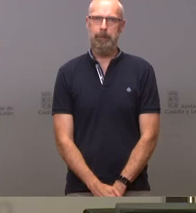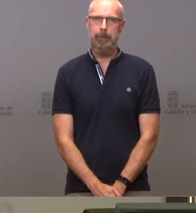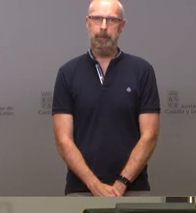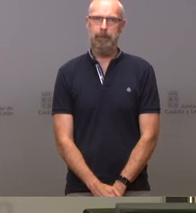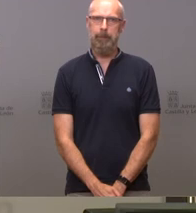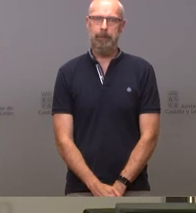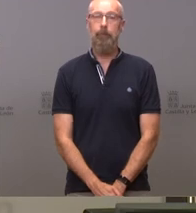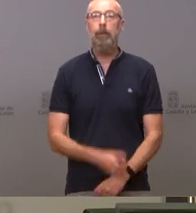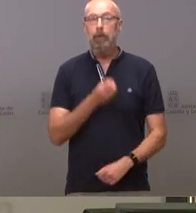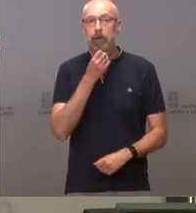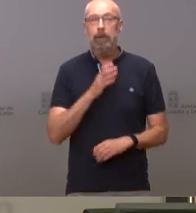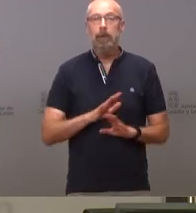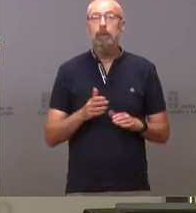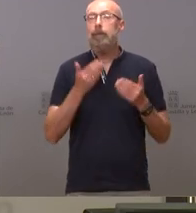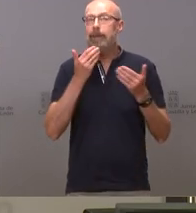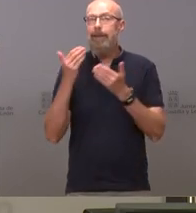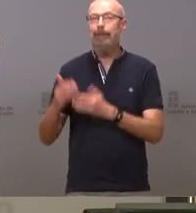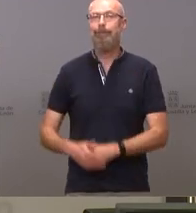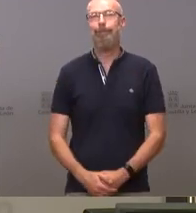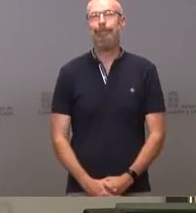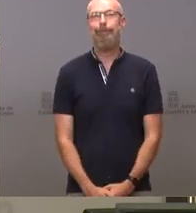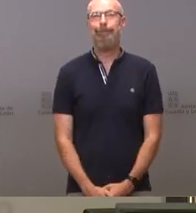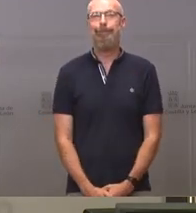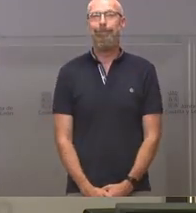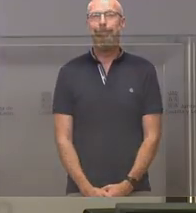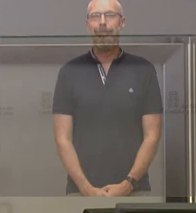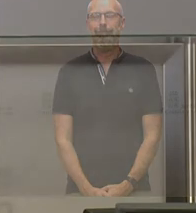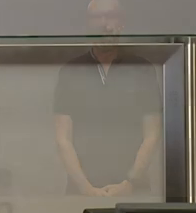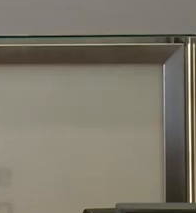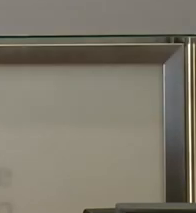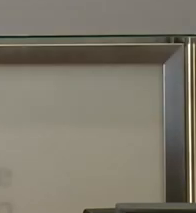muy bien pues muchas gracias gracias gracias gracias